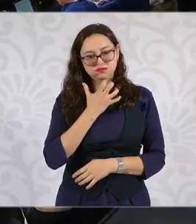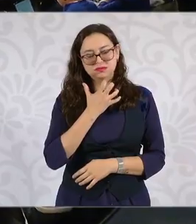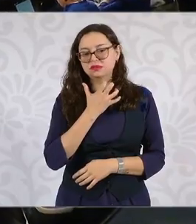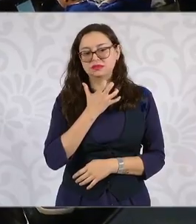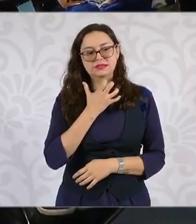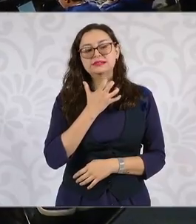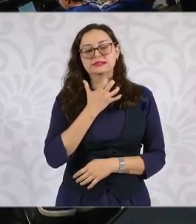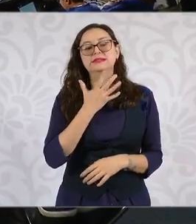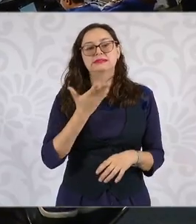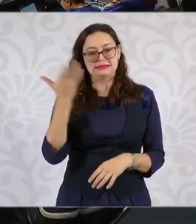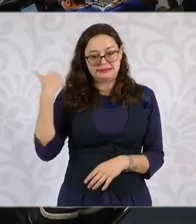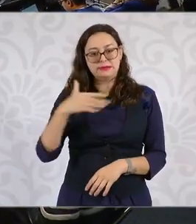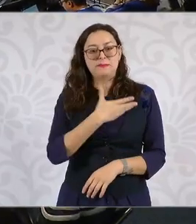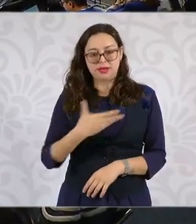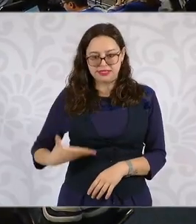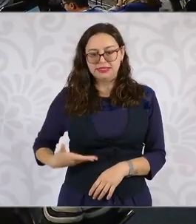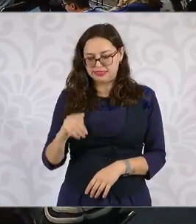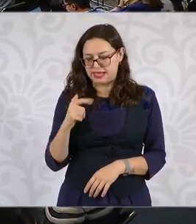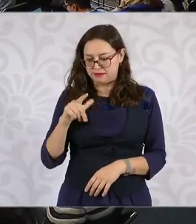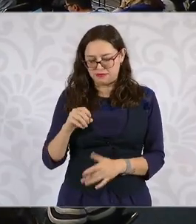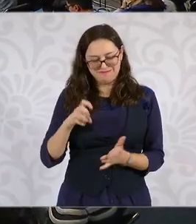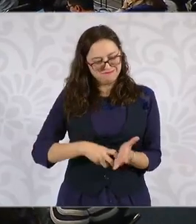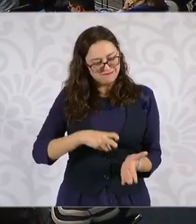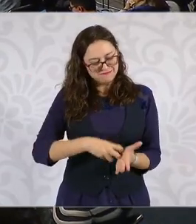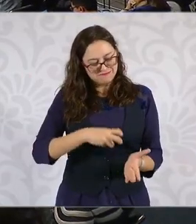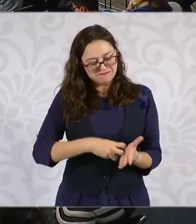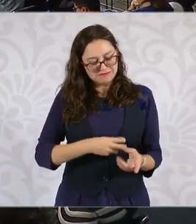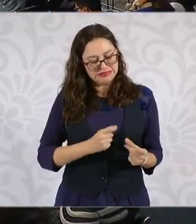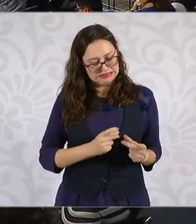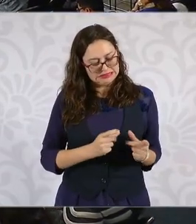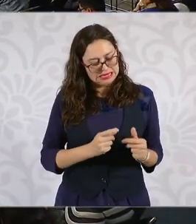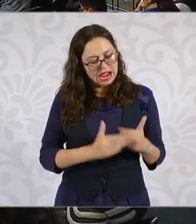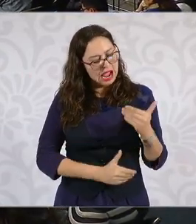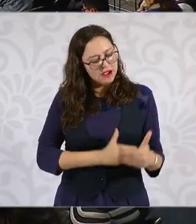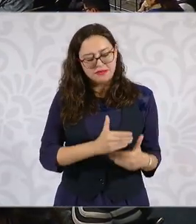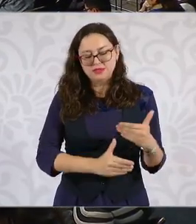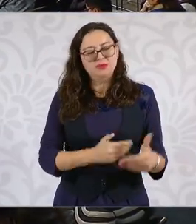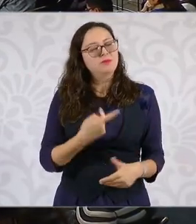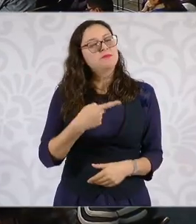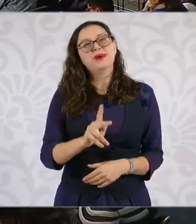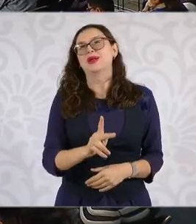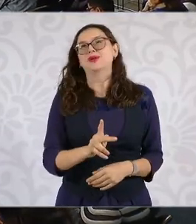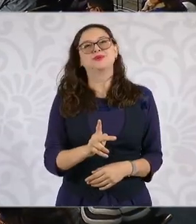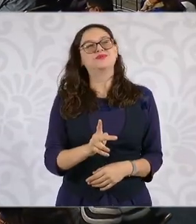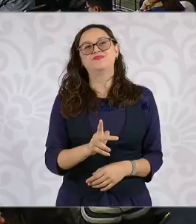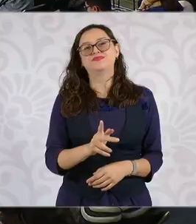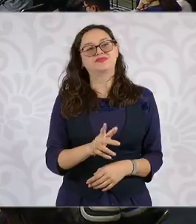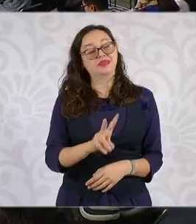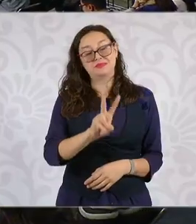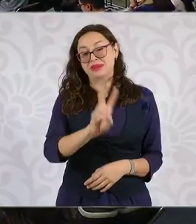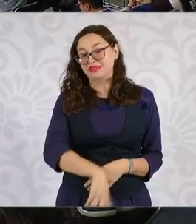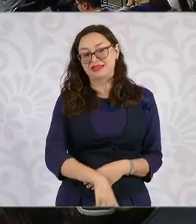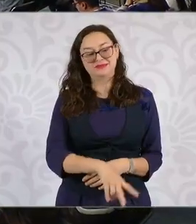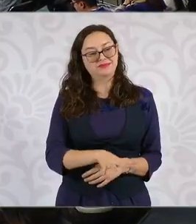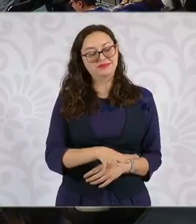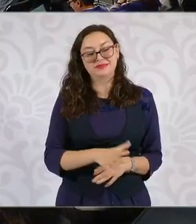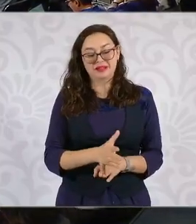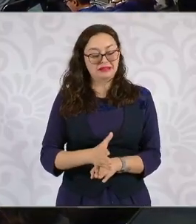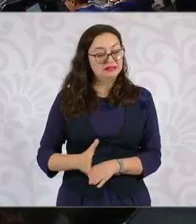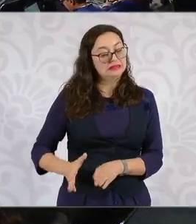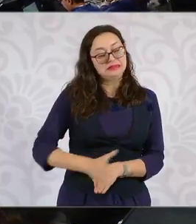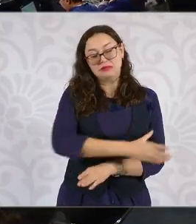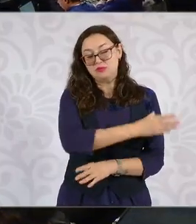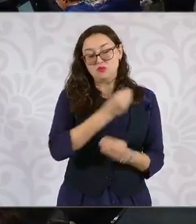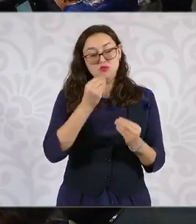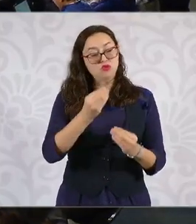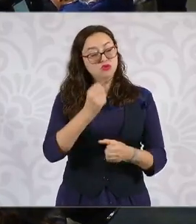Obrador avanzó muchísimo en muchísimas cosas, pero es tal el rezago de todo el periodo neoliberal